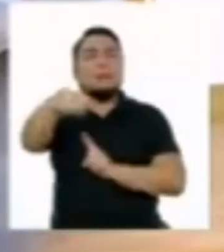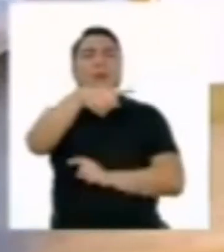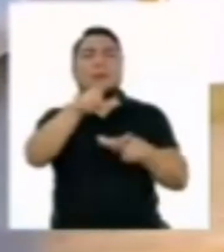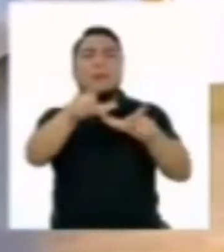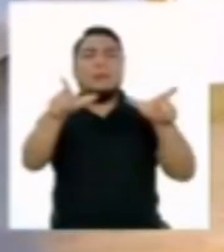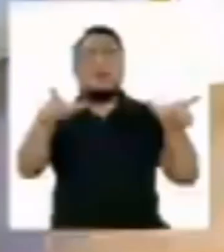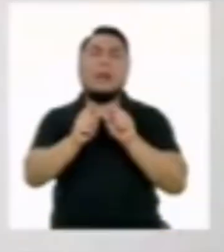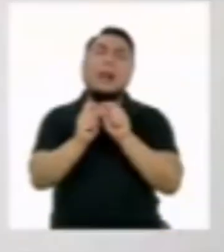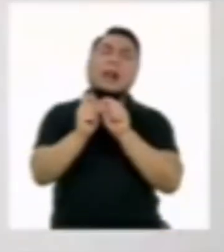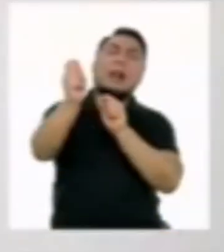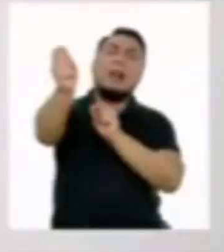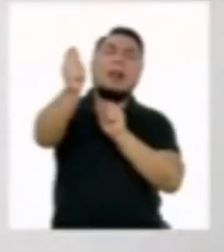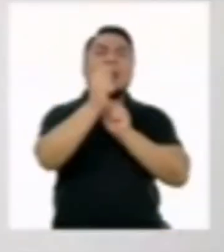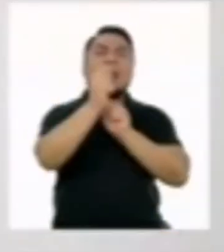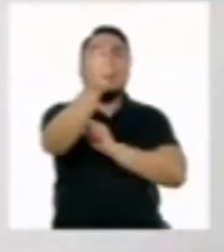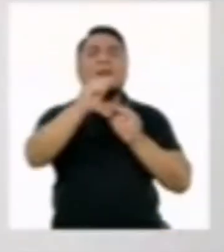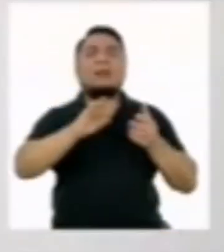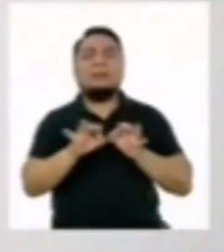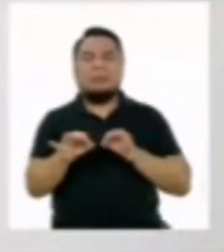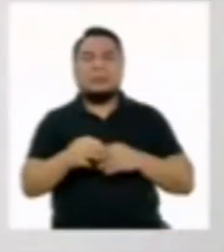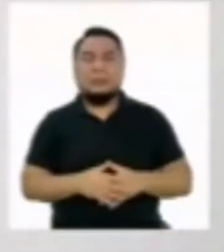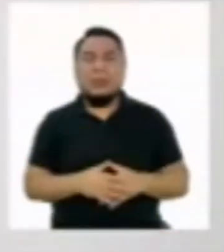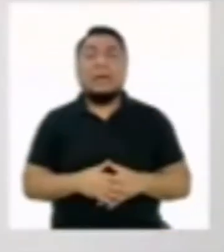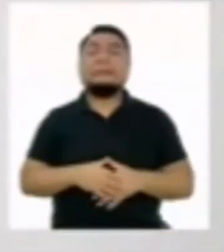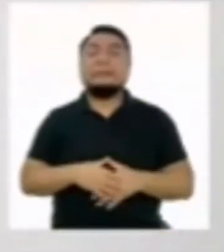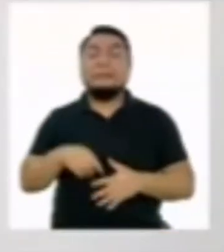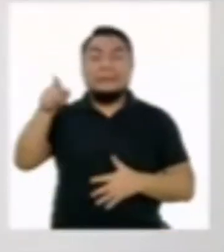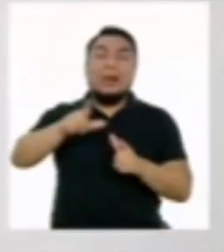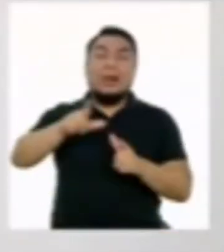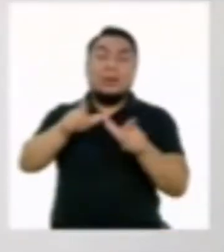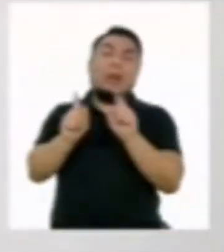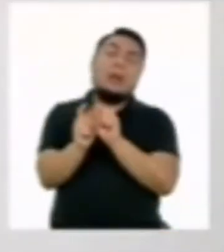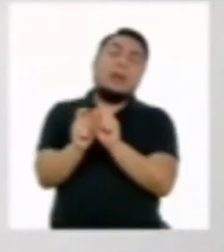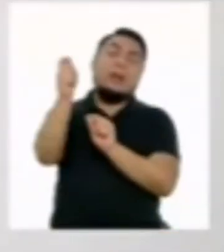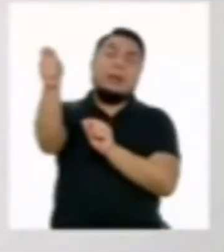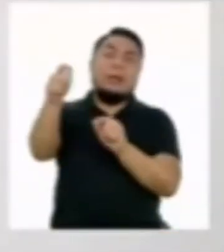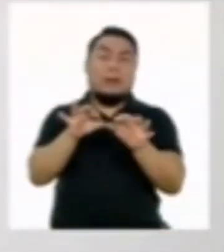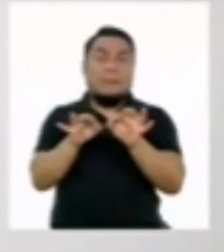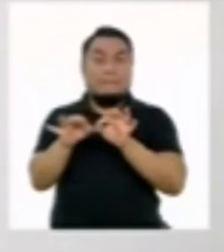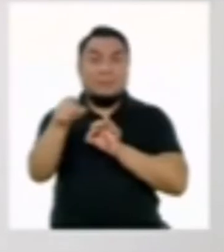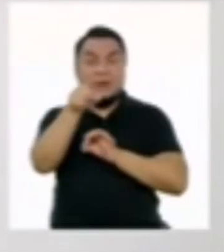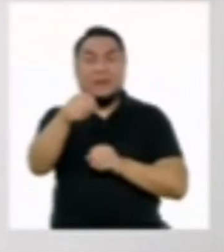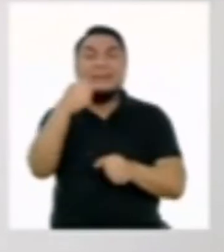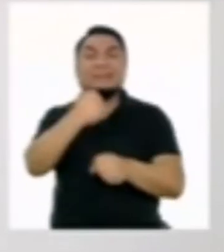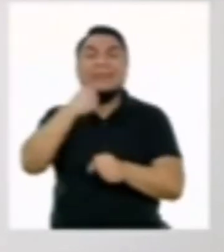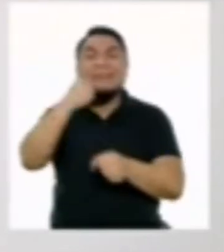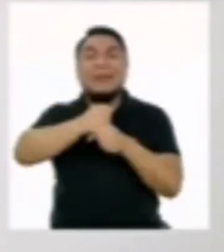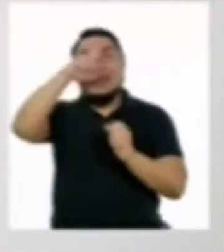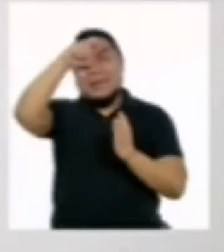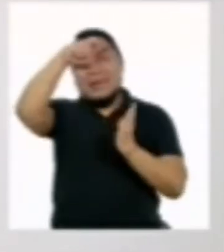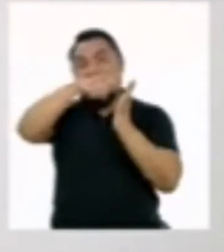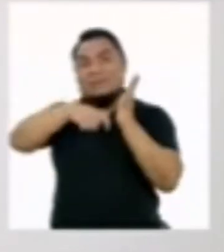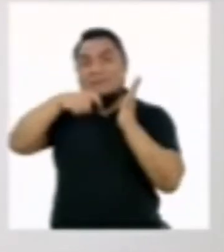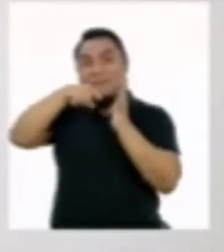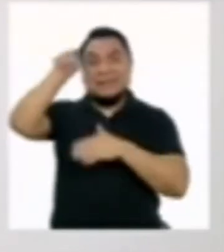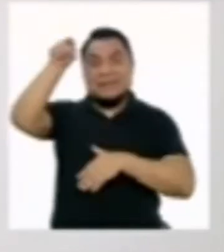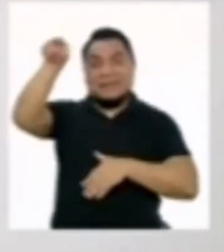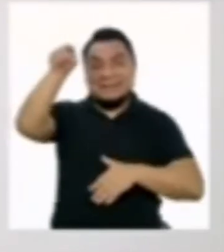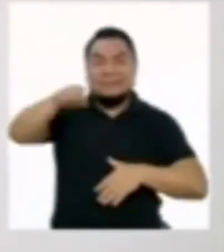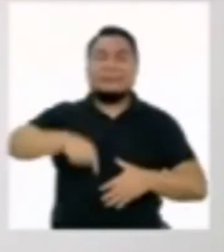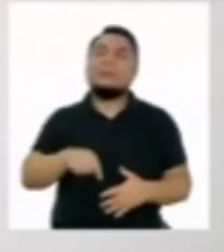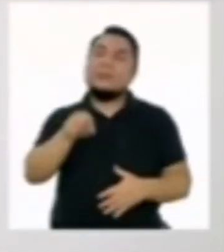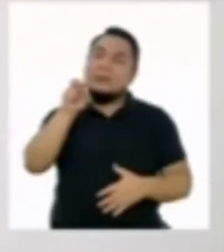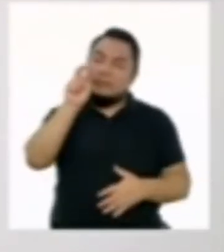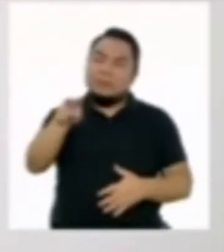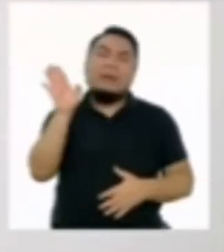zonas rurales? En algunas zonas rurales donde se desarrolla la actividad minera, por ejemplo, se observa